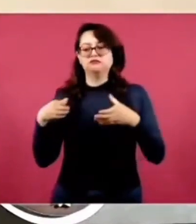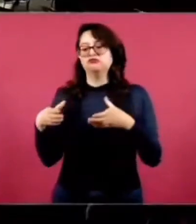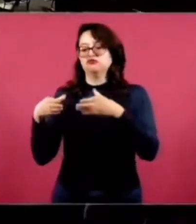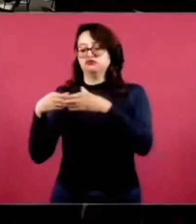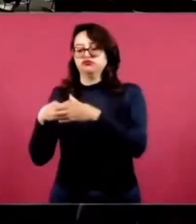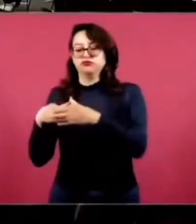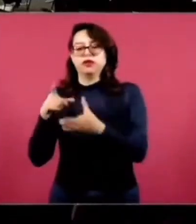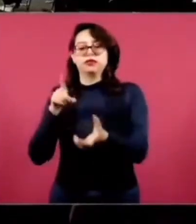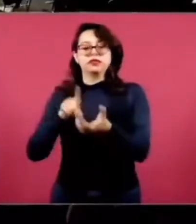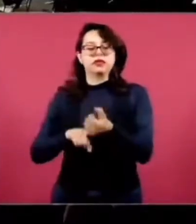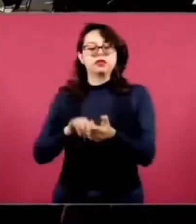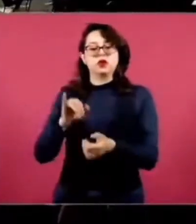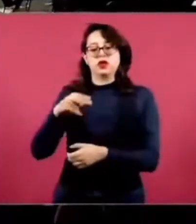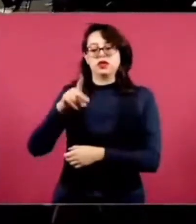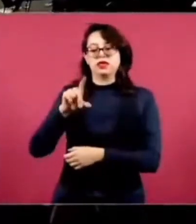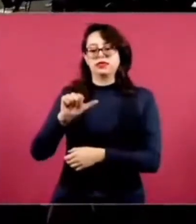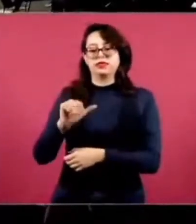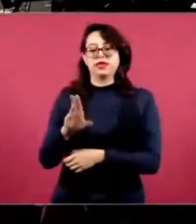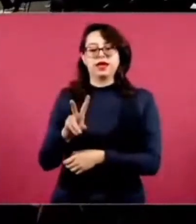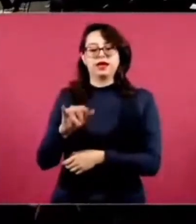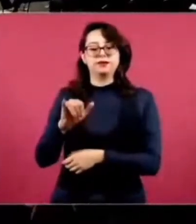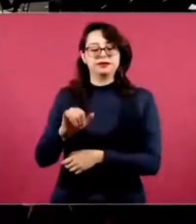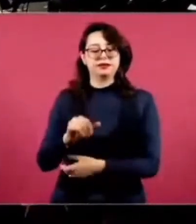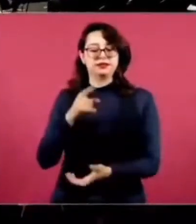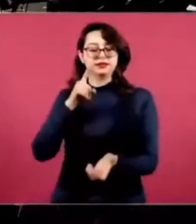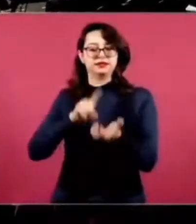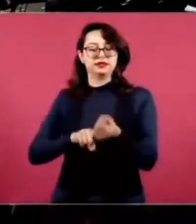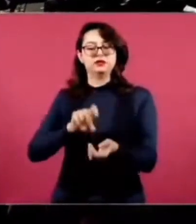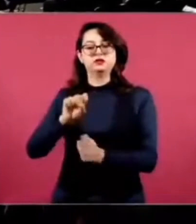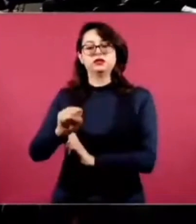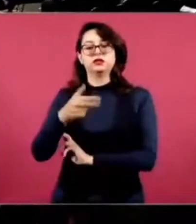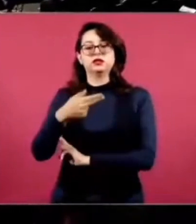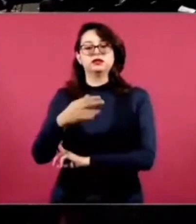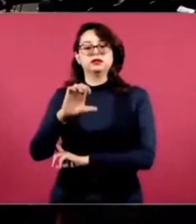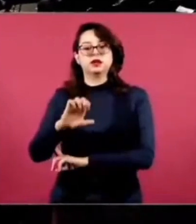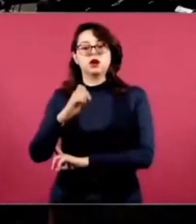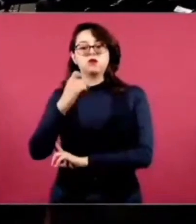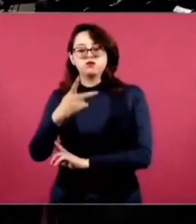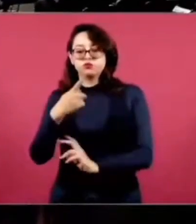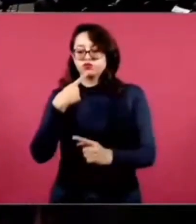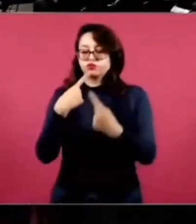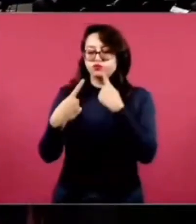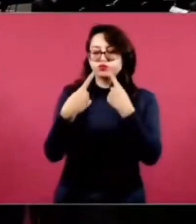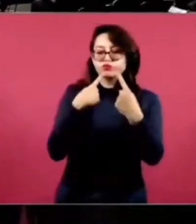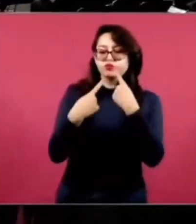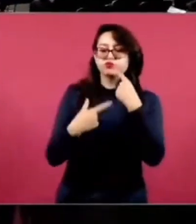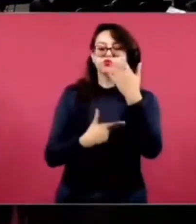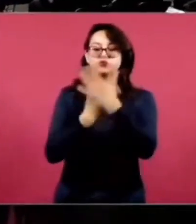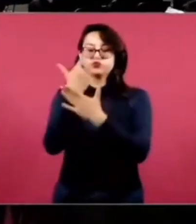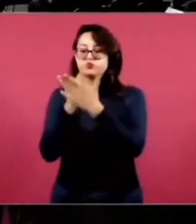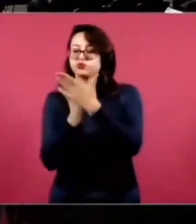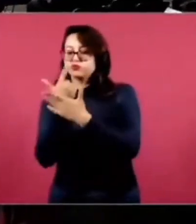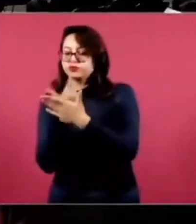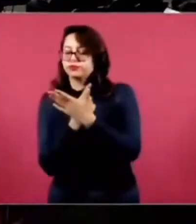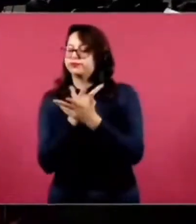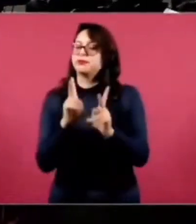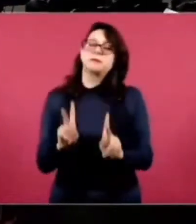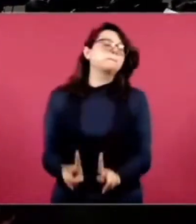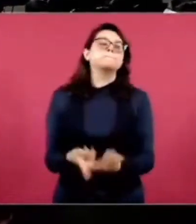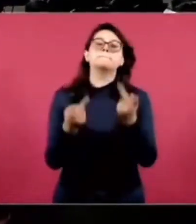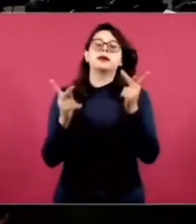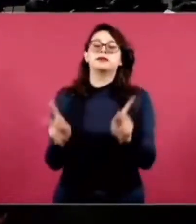el Indavin de la Secretaría de Hacienda, donde se hacen estas ventas